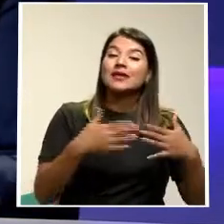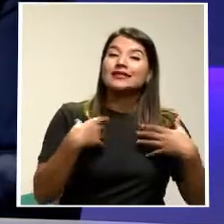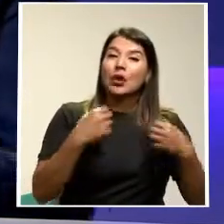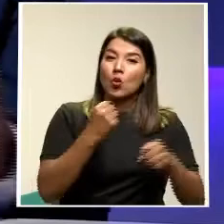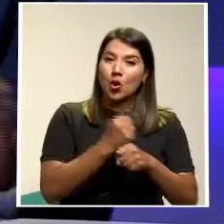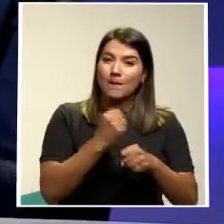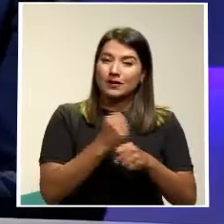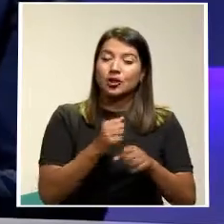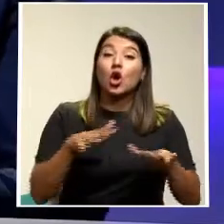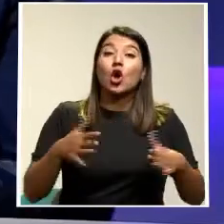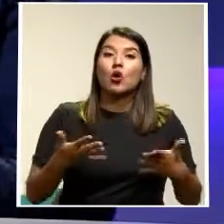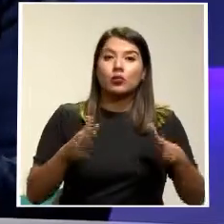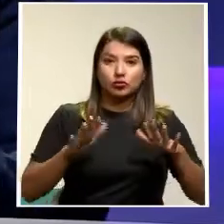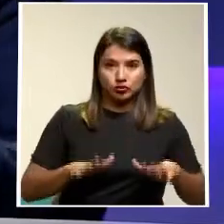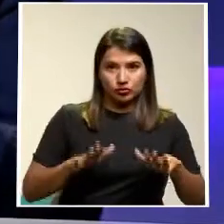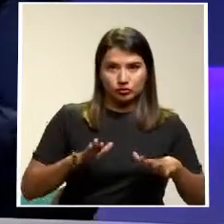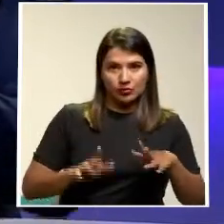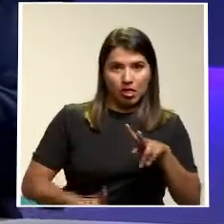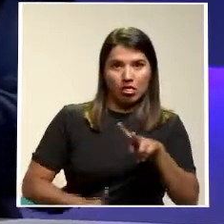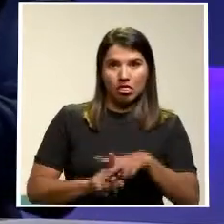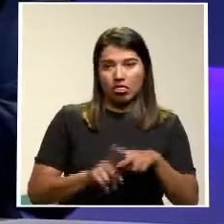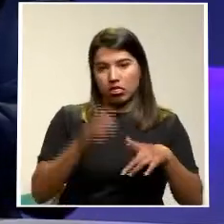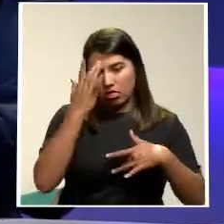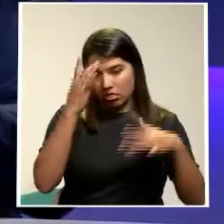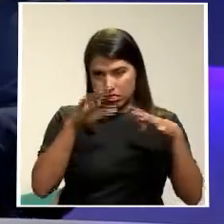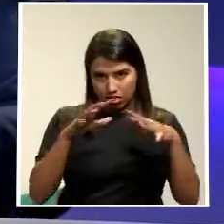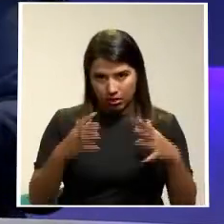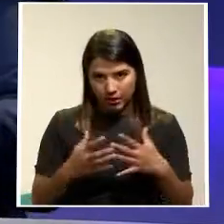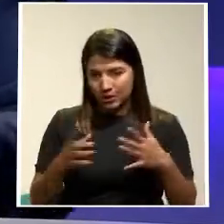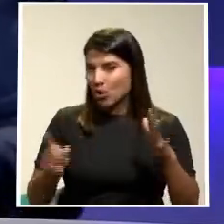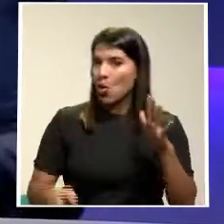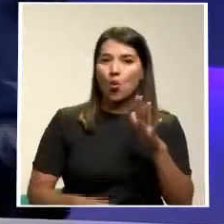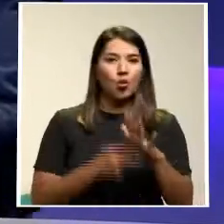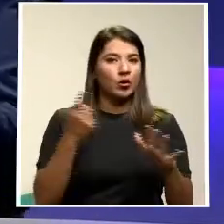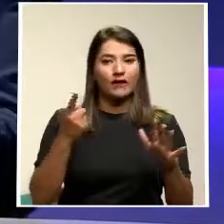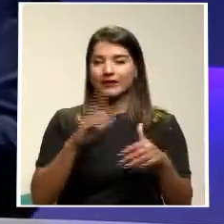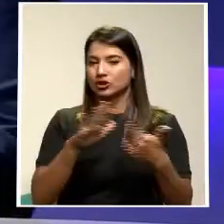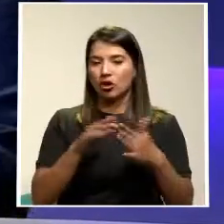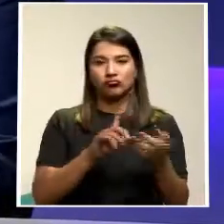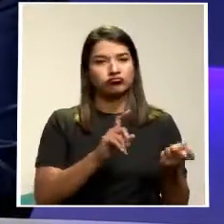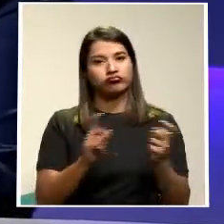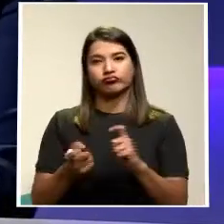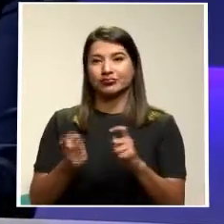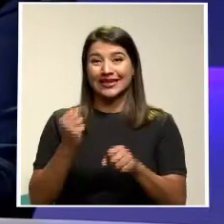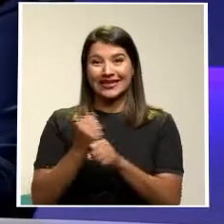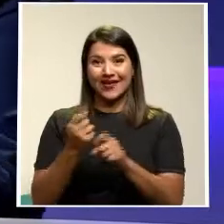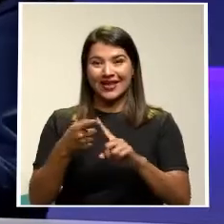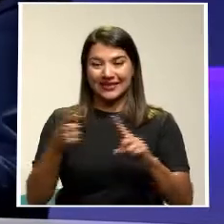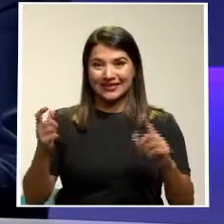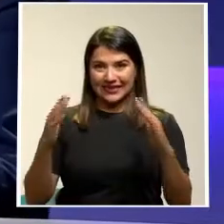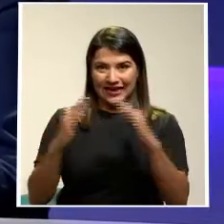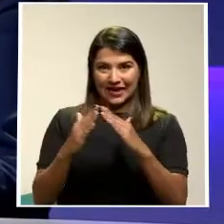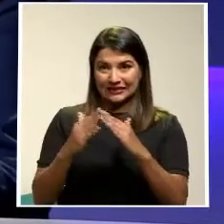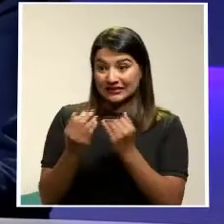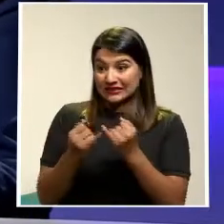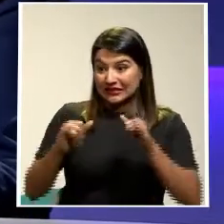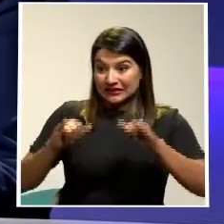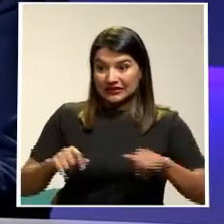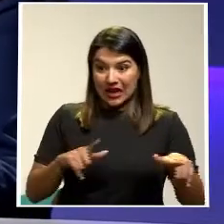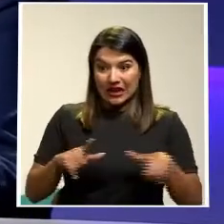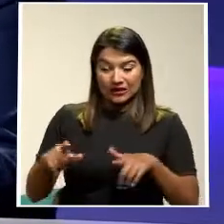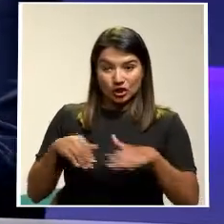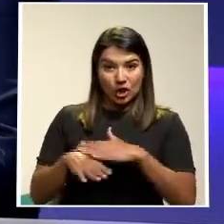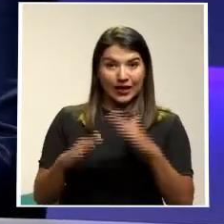descansos Vino la pandemia Y nos empujó Masivamente Hacia el teletrabajo Como lo decía usted Don Ernesto Sin estar preparados En las